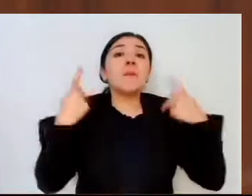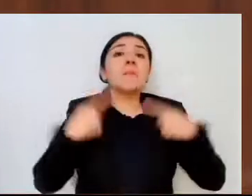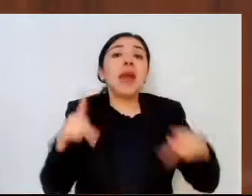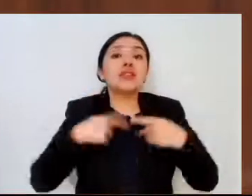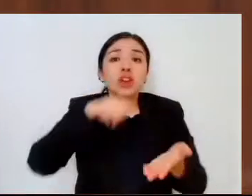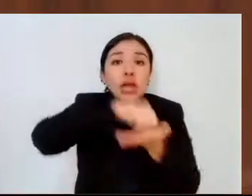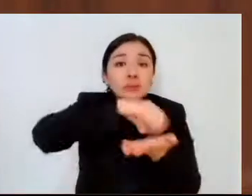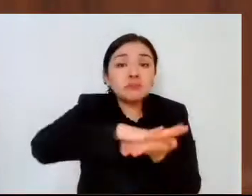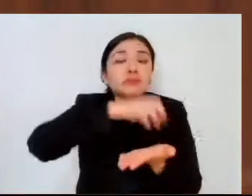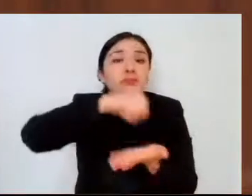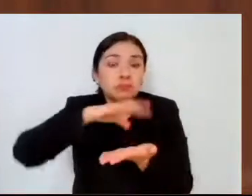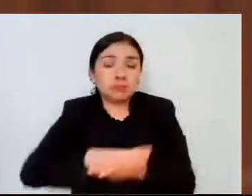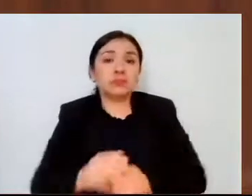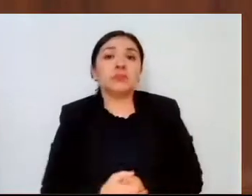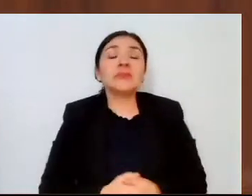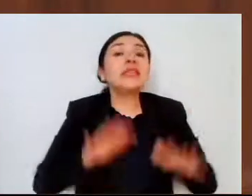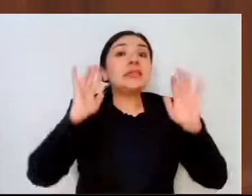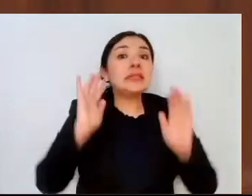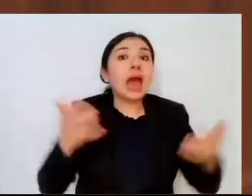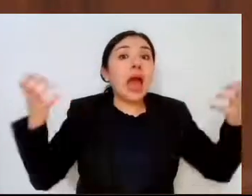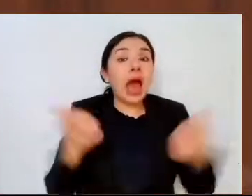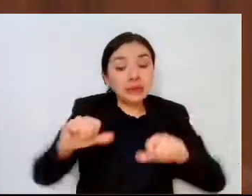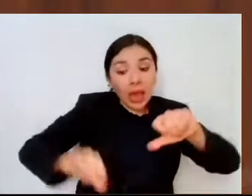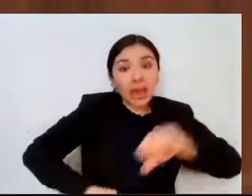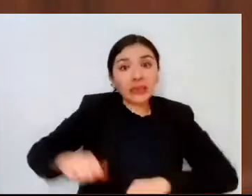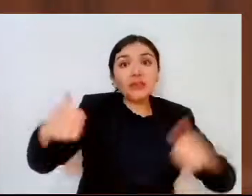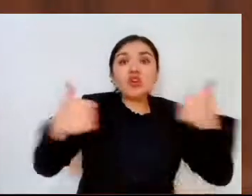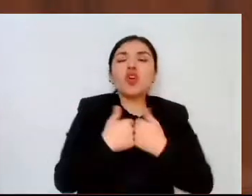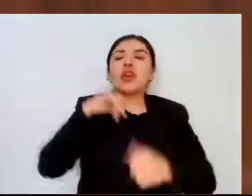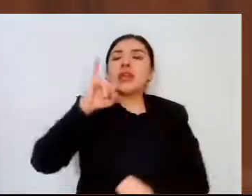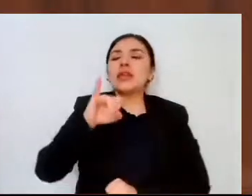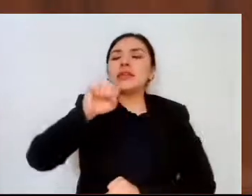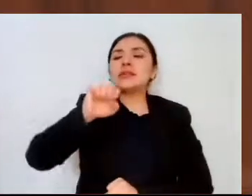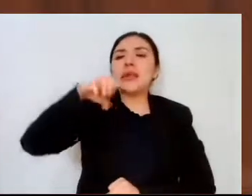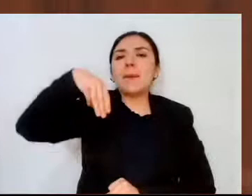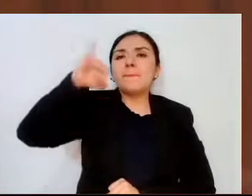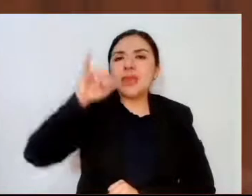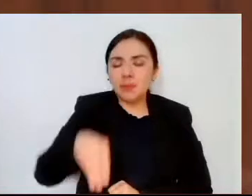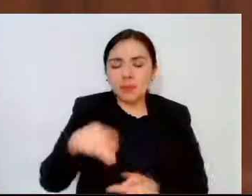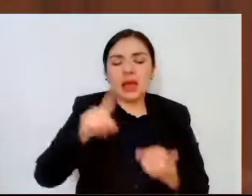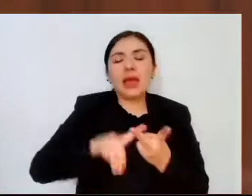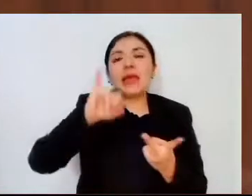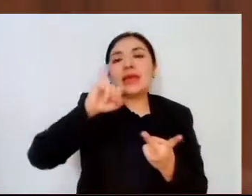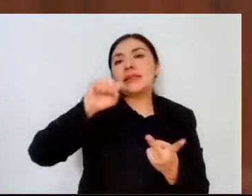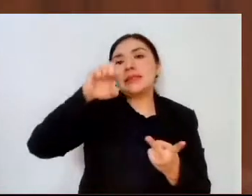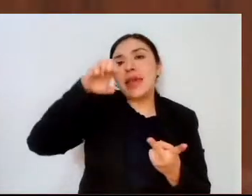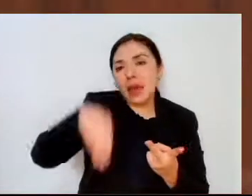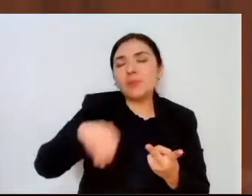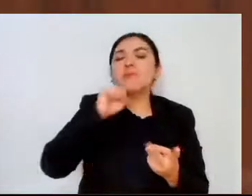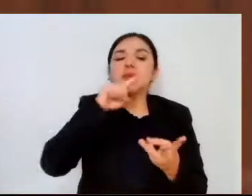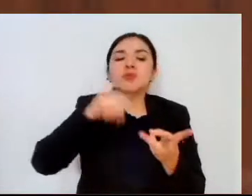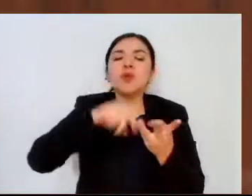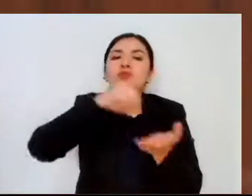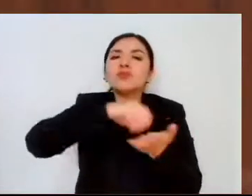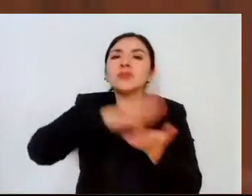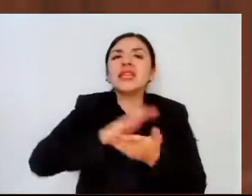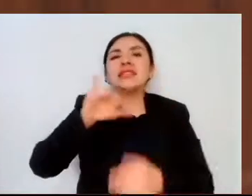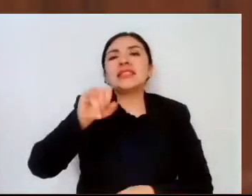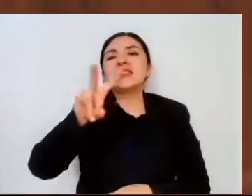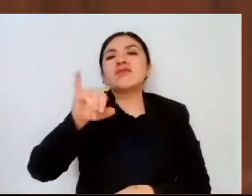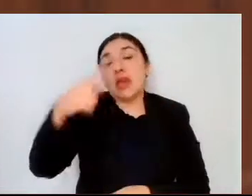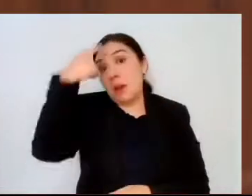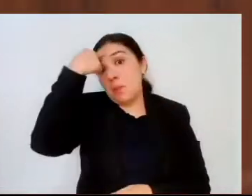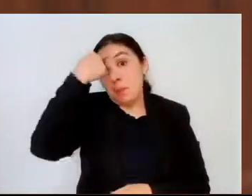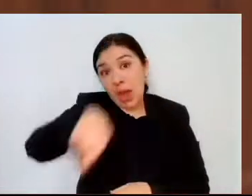concertamos acciones con el ICEMIN, ICEM y Registro Civil para que las